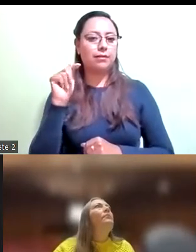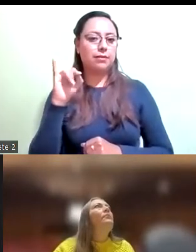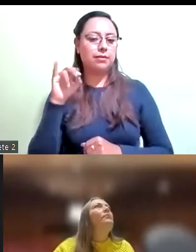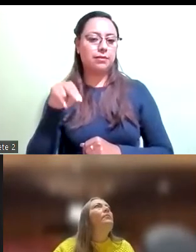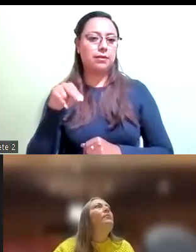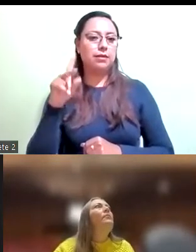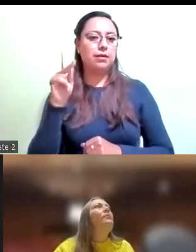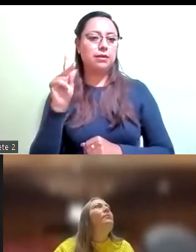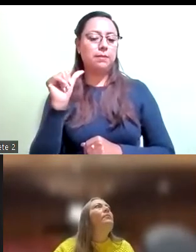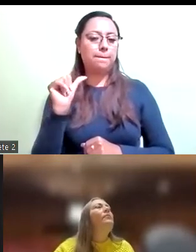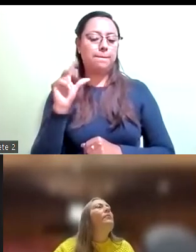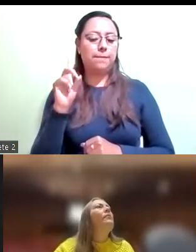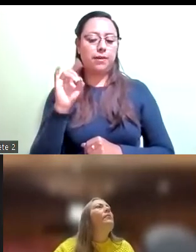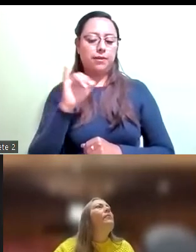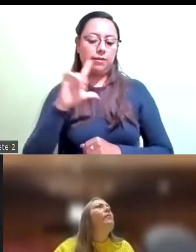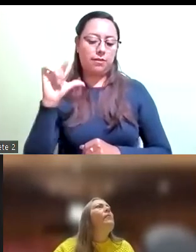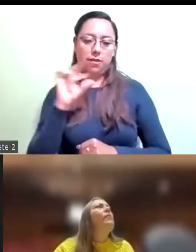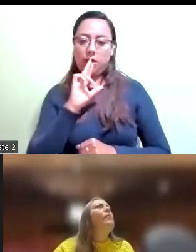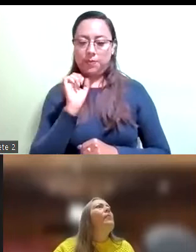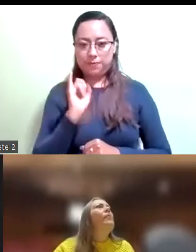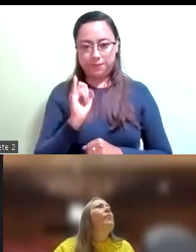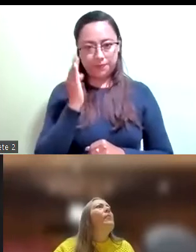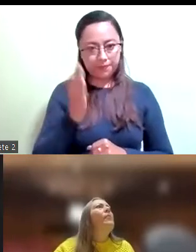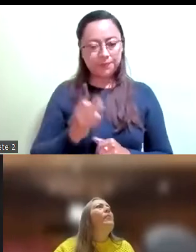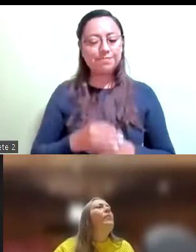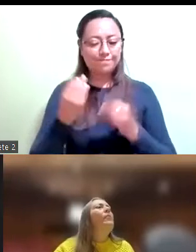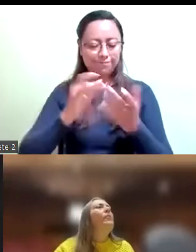muchas gracias diputado